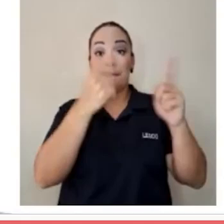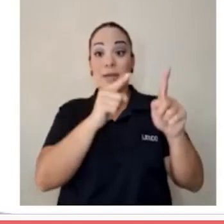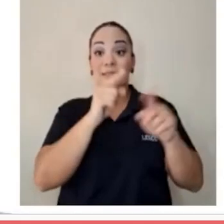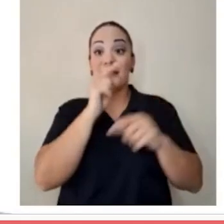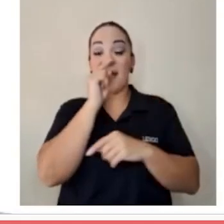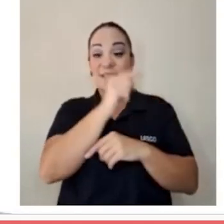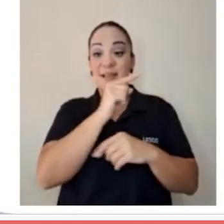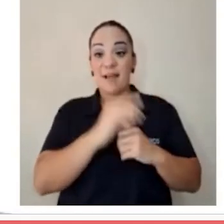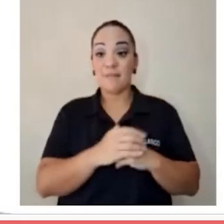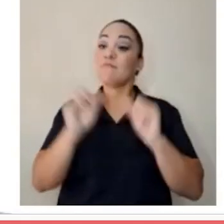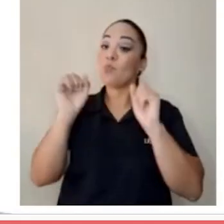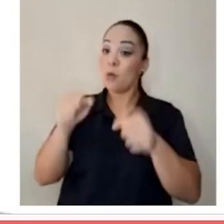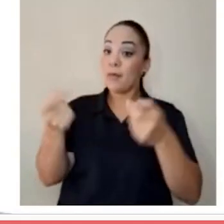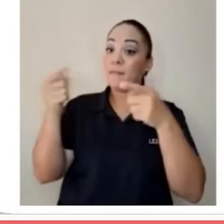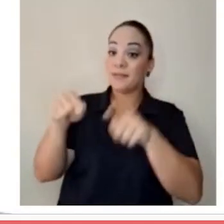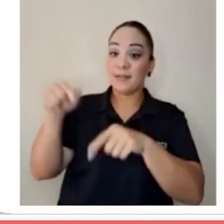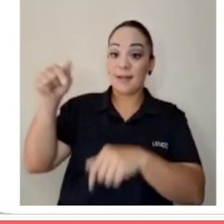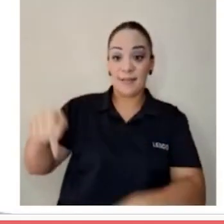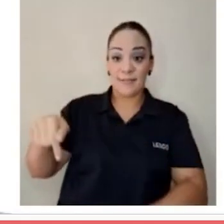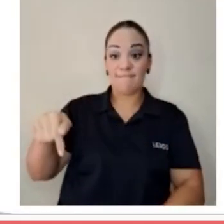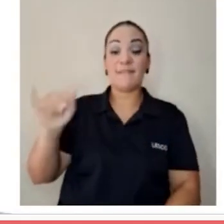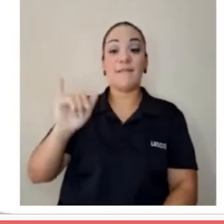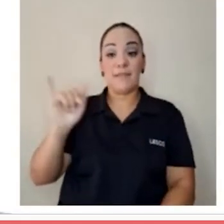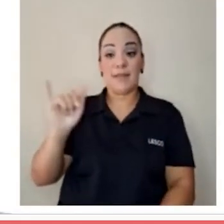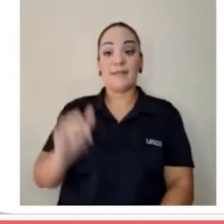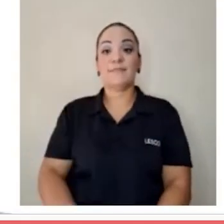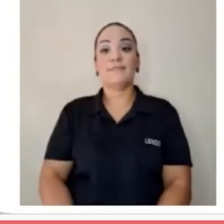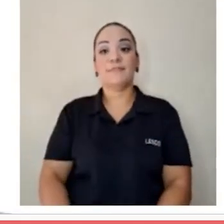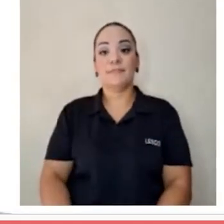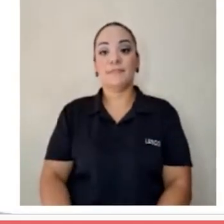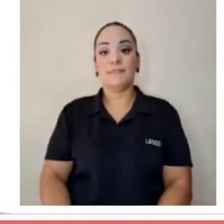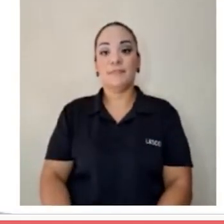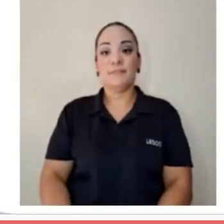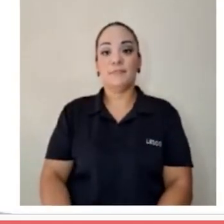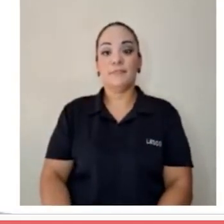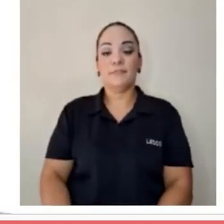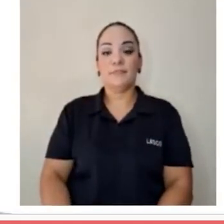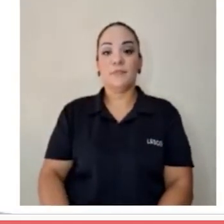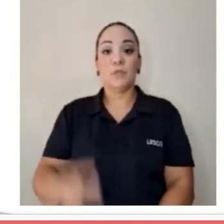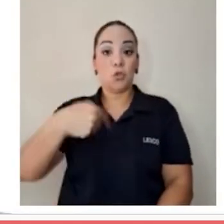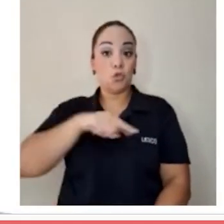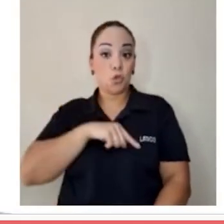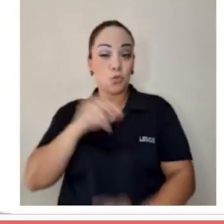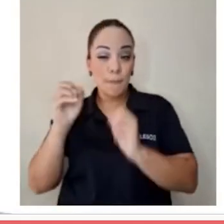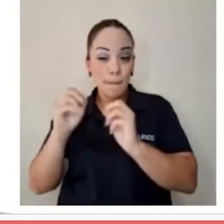podría pasar aquí. No lo permitiríamos, o sí.